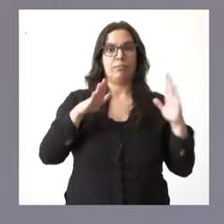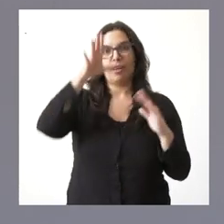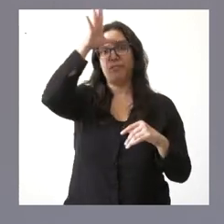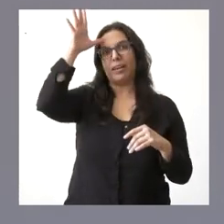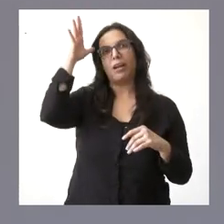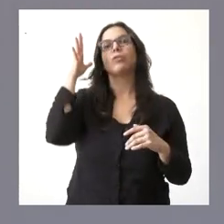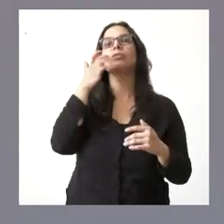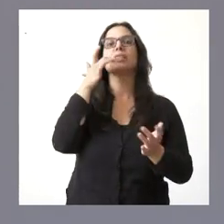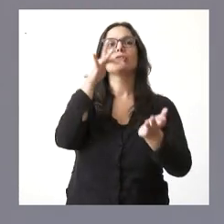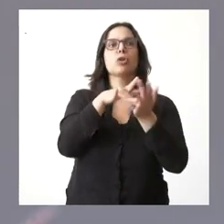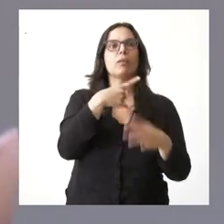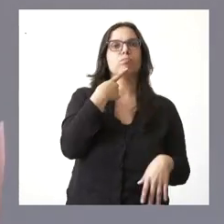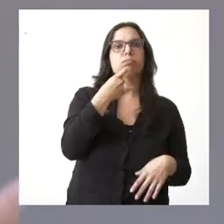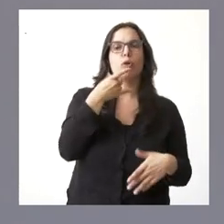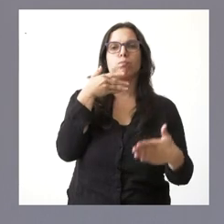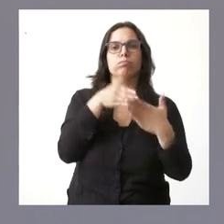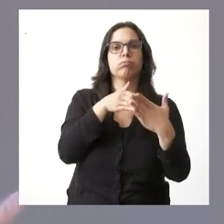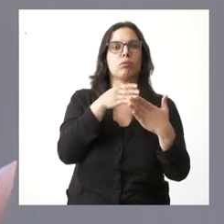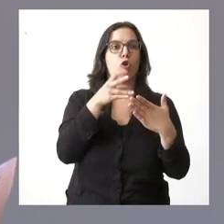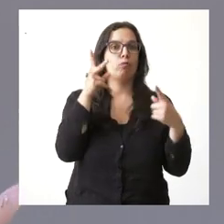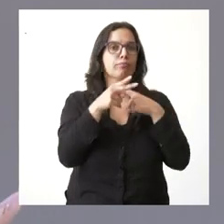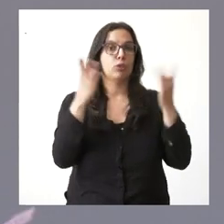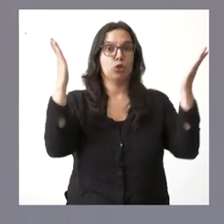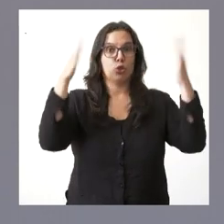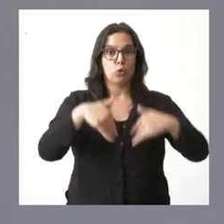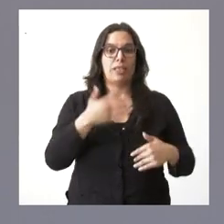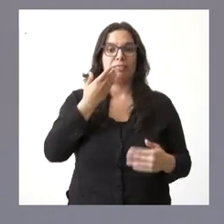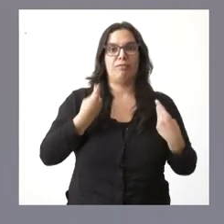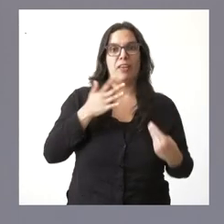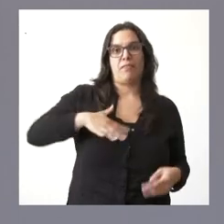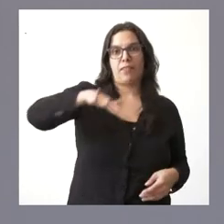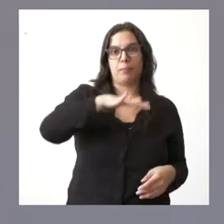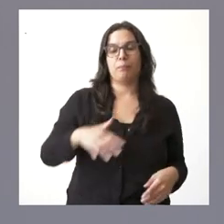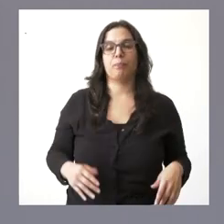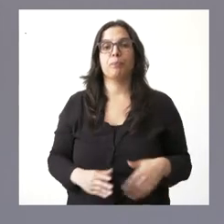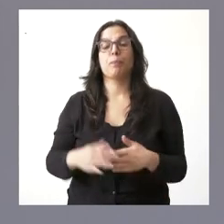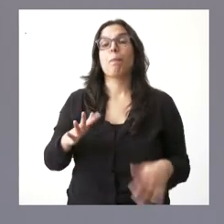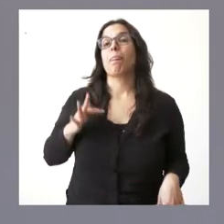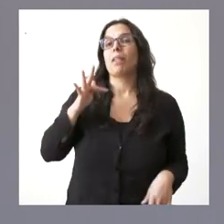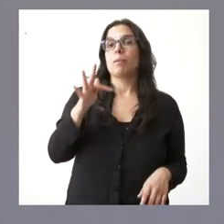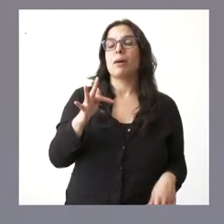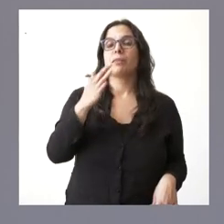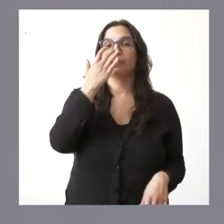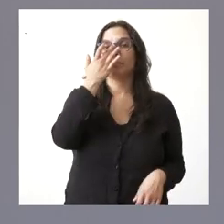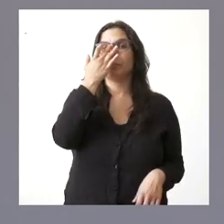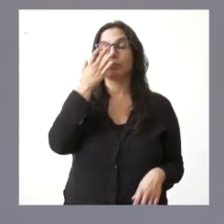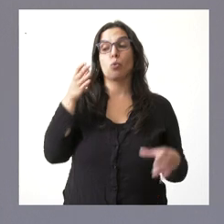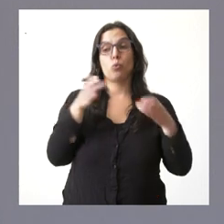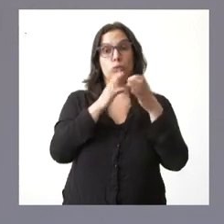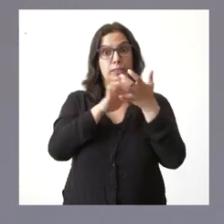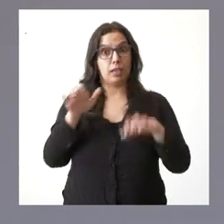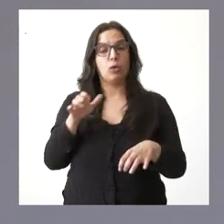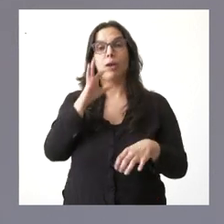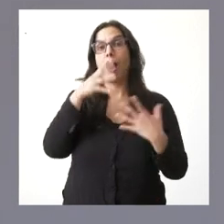pasen especial de dificultades y que iban en ese territorio. Además, lo que la Junta de Castilla y León está